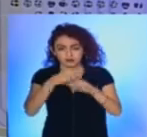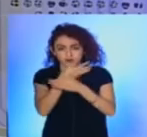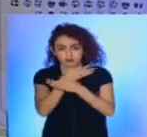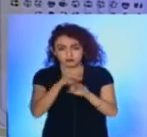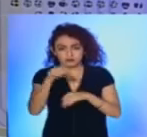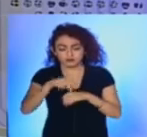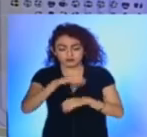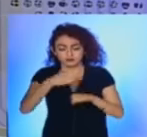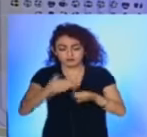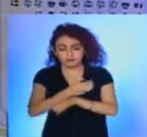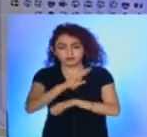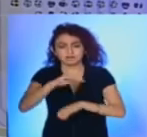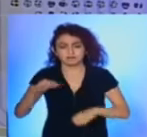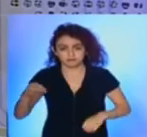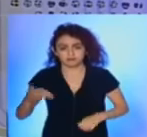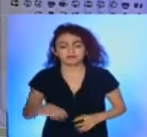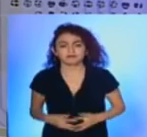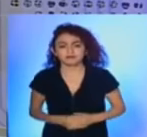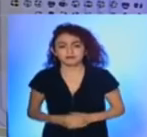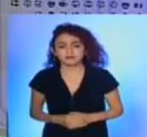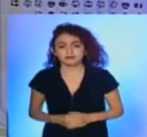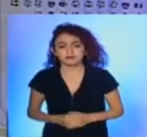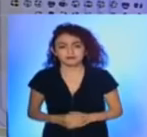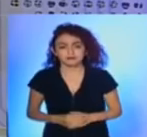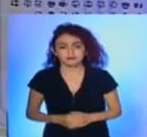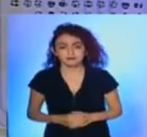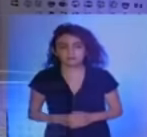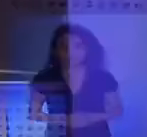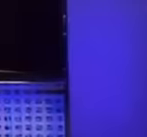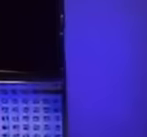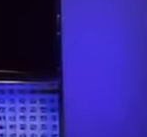información para todo el estado de Michoacán.